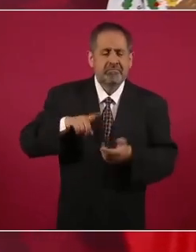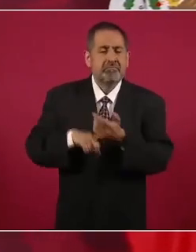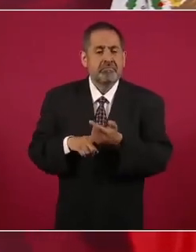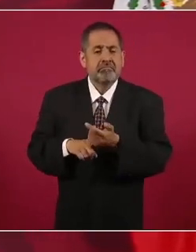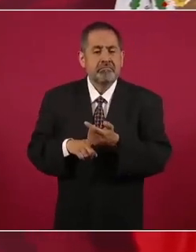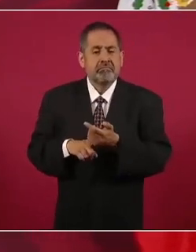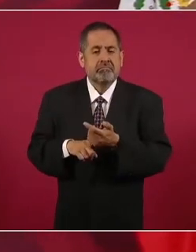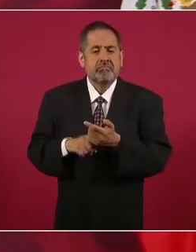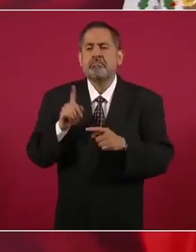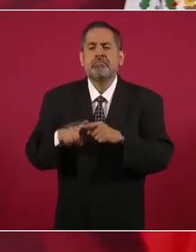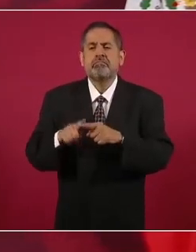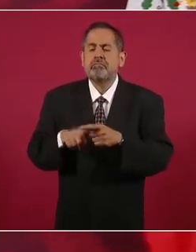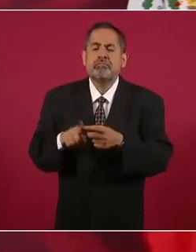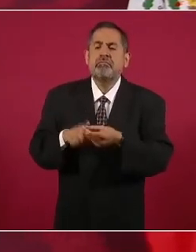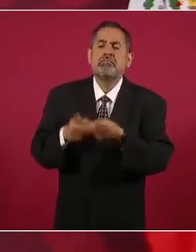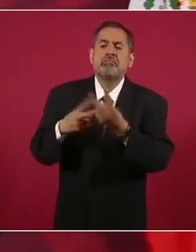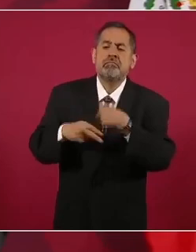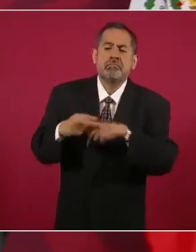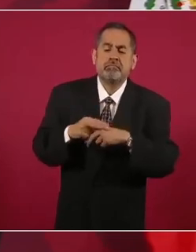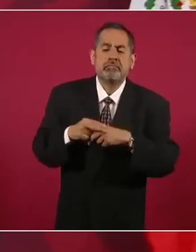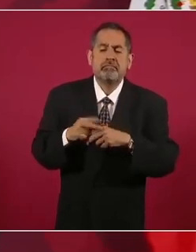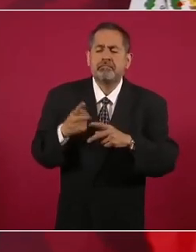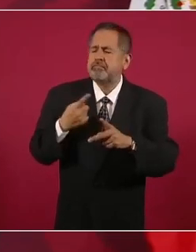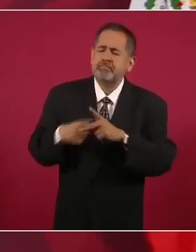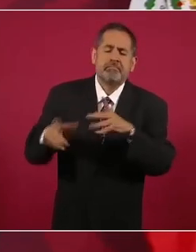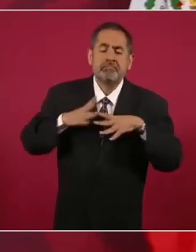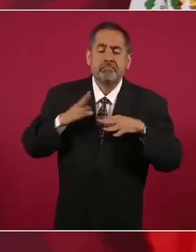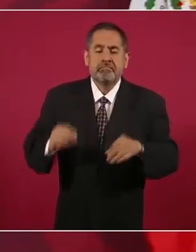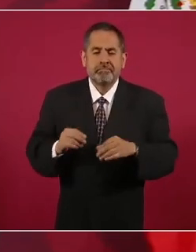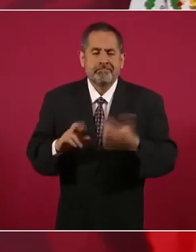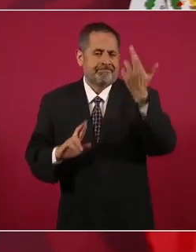surgido de un movimiento revolucionario,